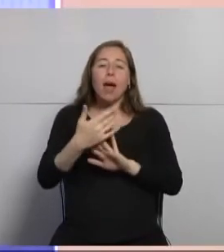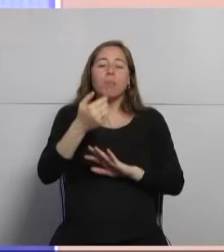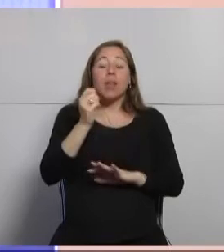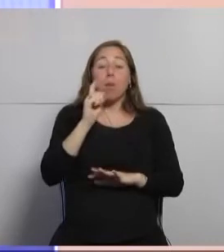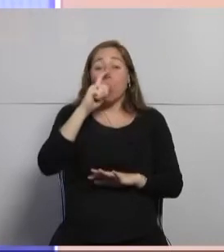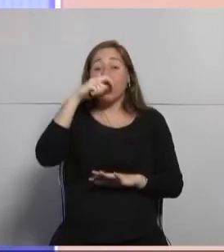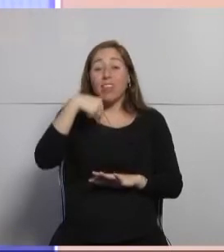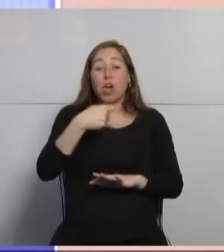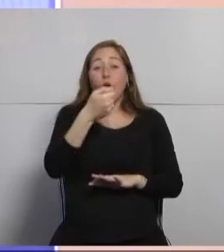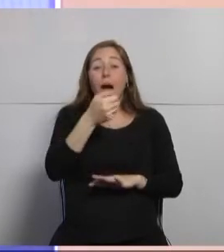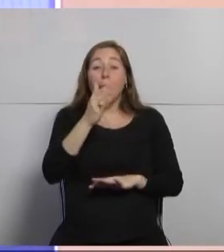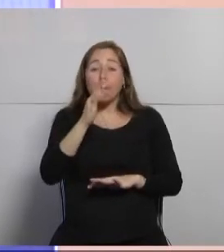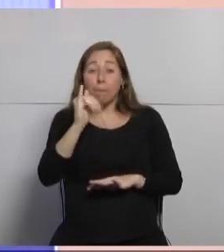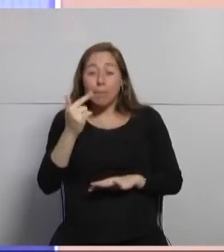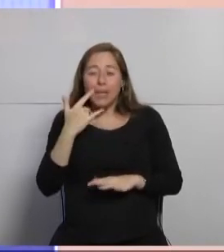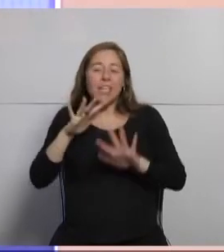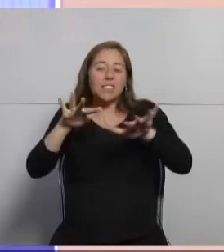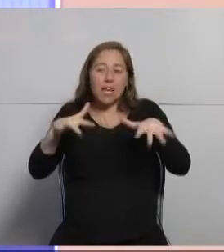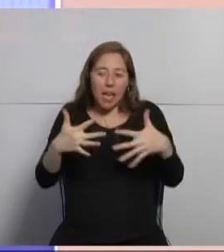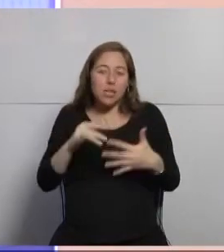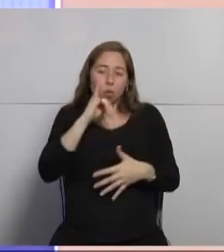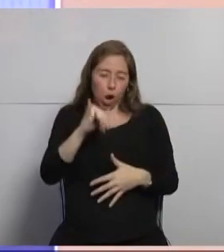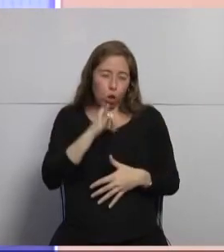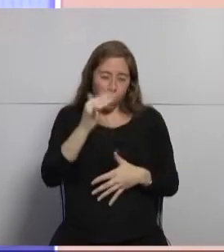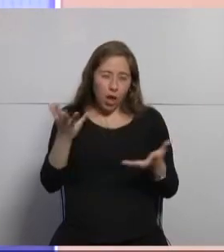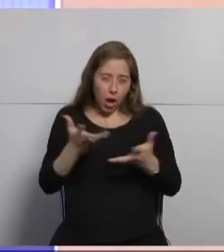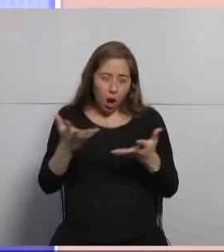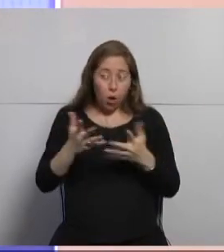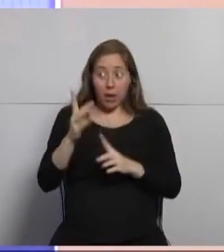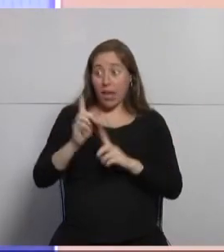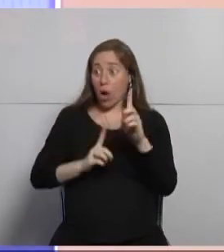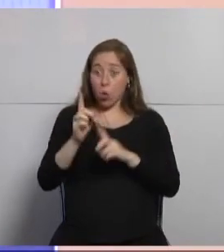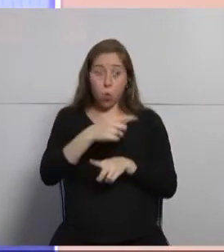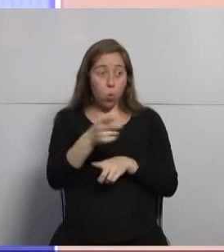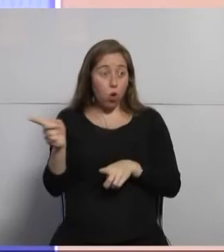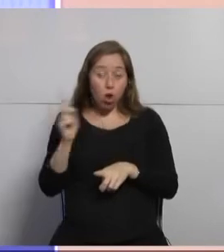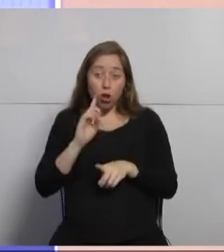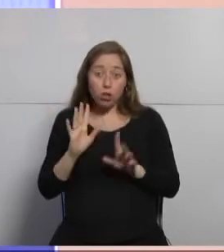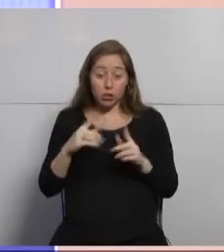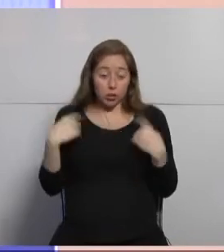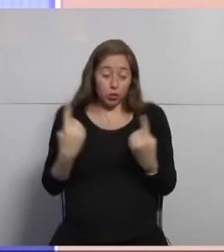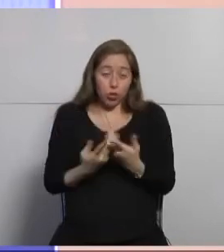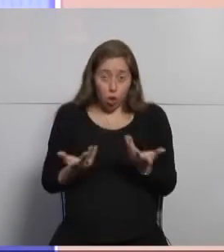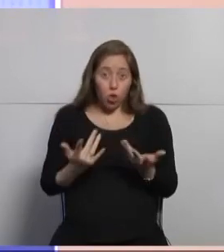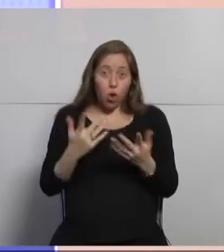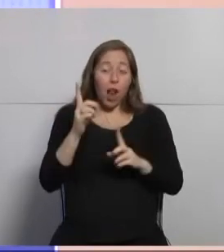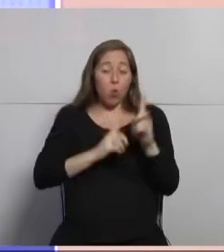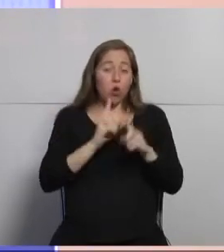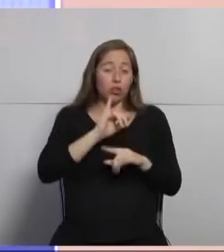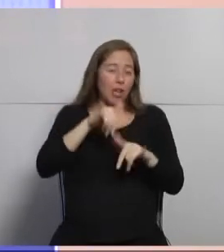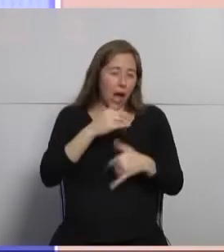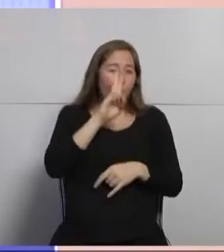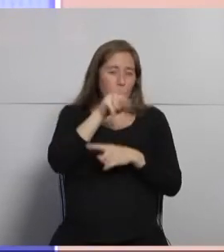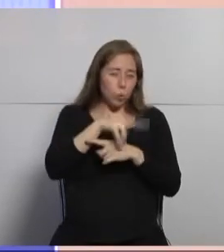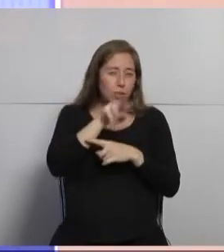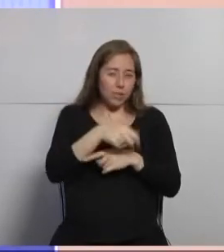un poco qué es Montevideo API que seguramente haya muchos de nosotros que podemos que estar usando alguna aplicación